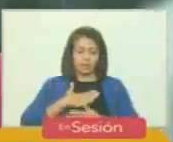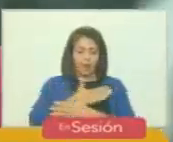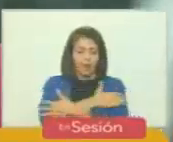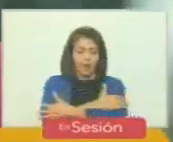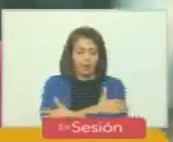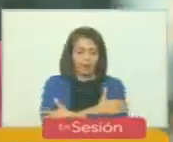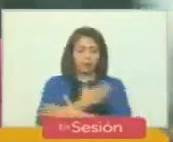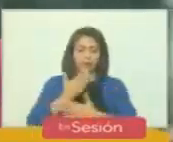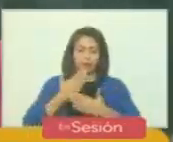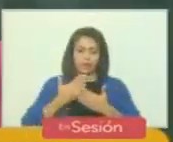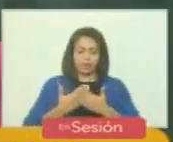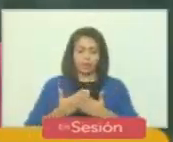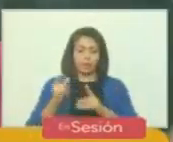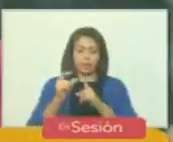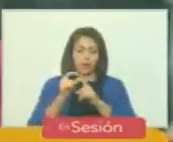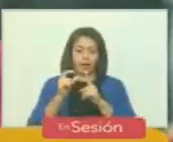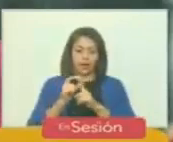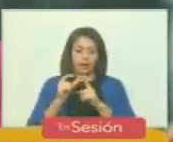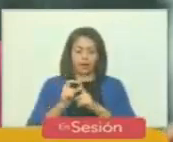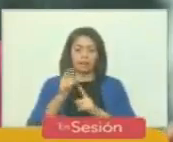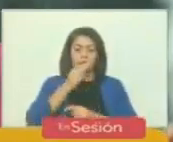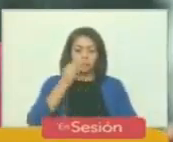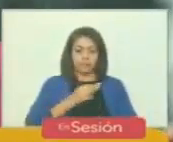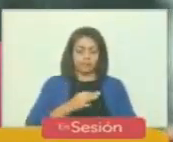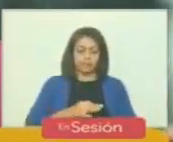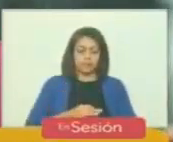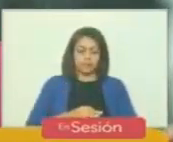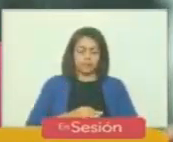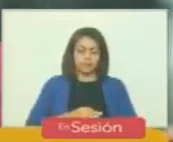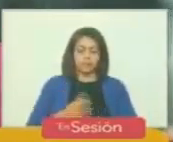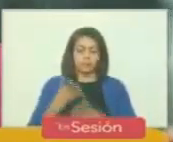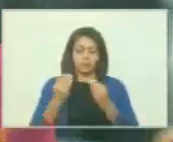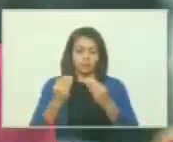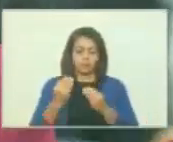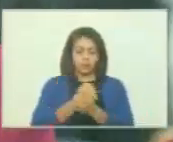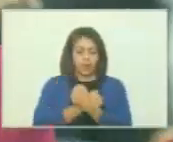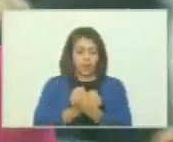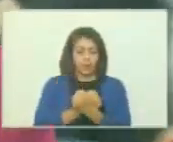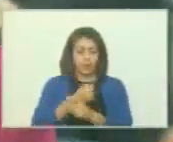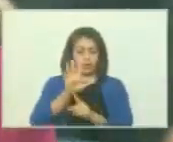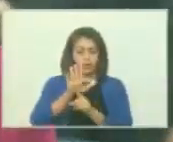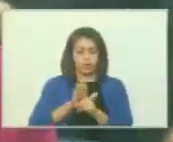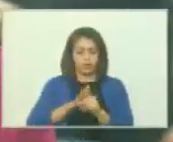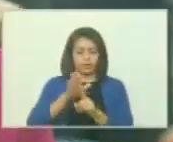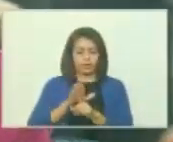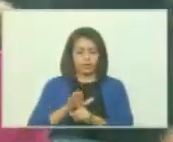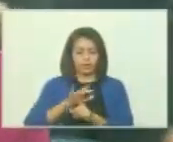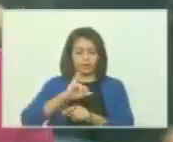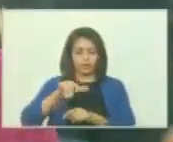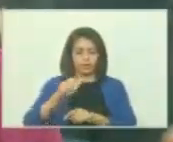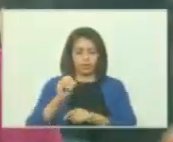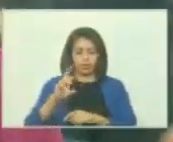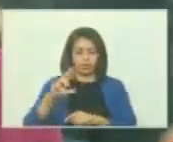abrazo agradecido por sus palabras certeras y llenas de afecto y ternura por Jorge Rodríguez.